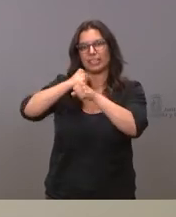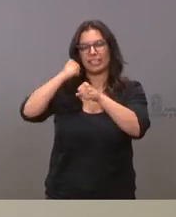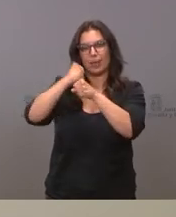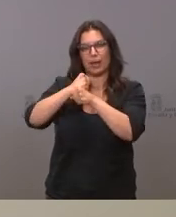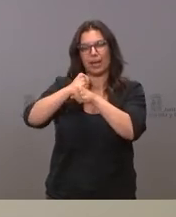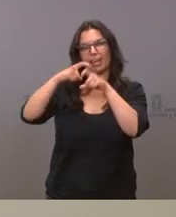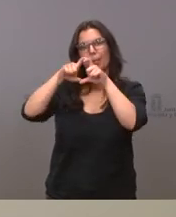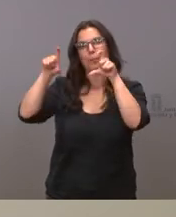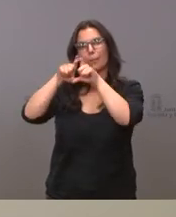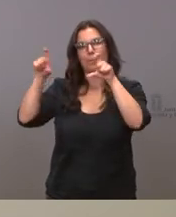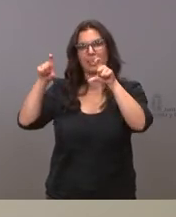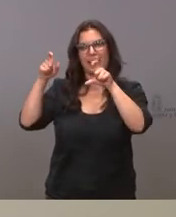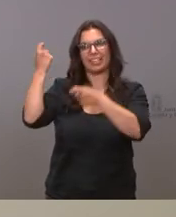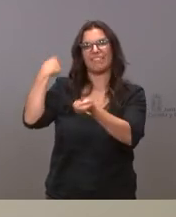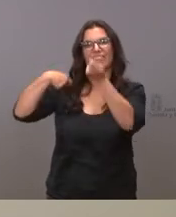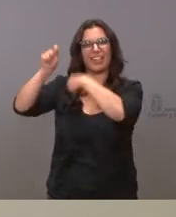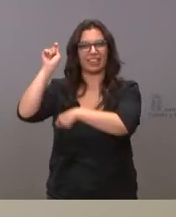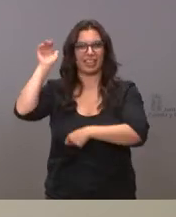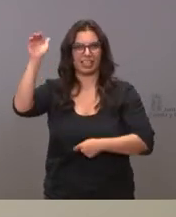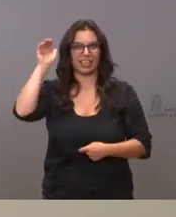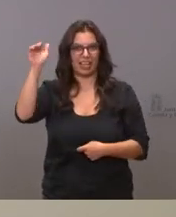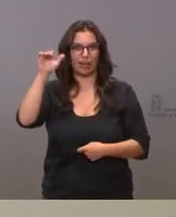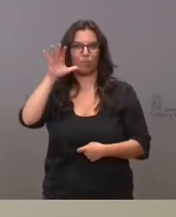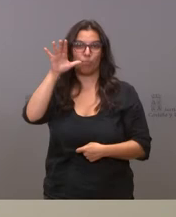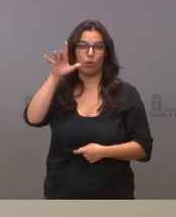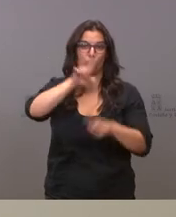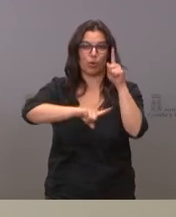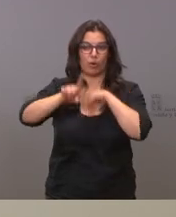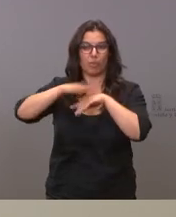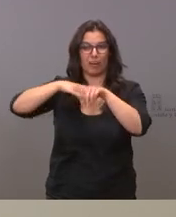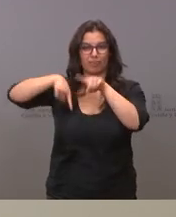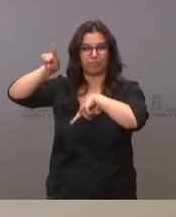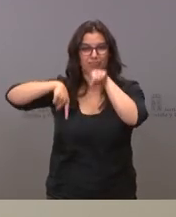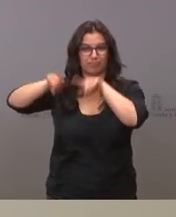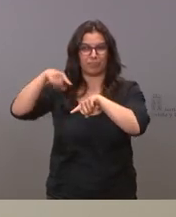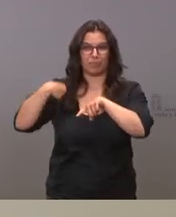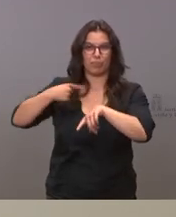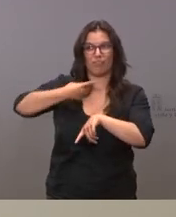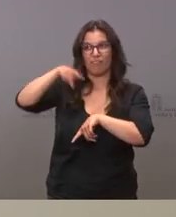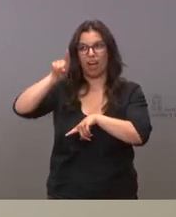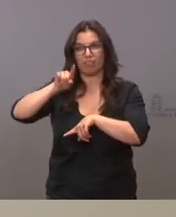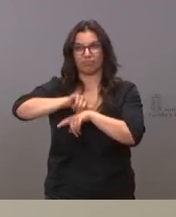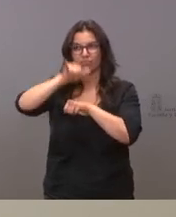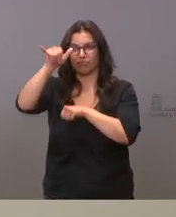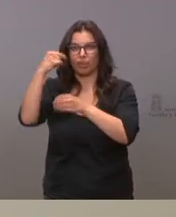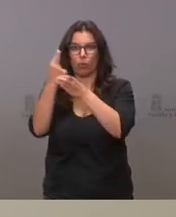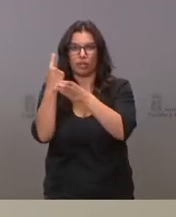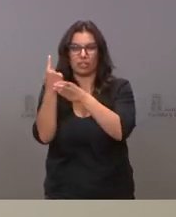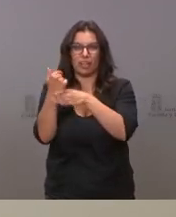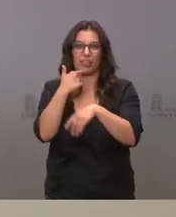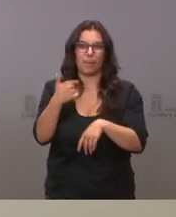en empresas exportadoras porque están teniendo problemas para con las cuarentenas etcétera decían que estaban perdiendo